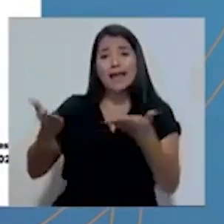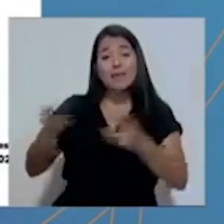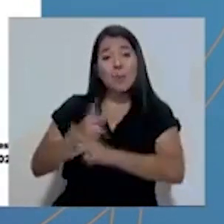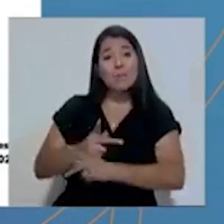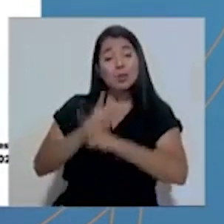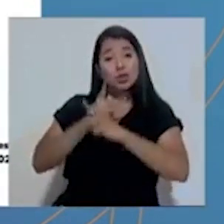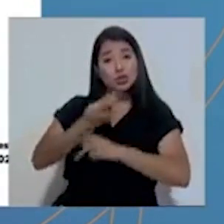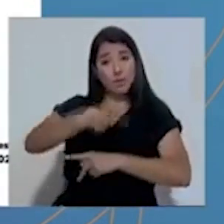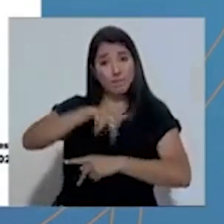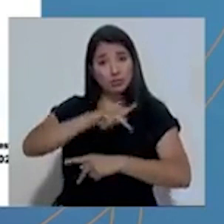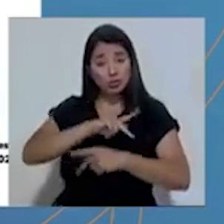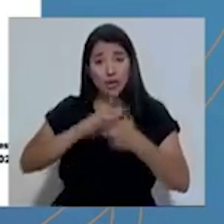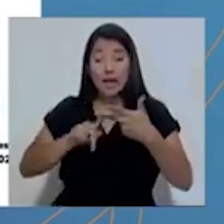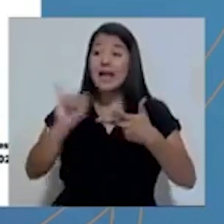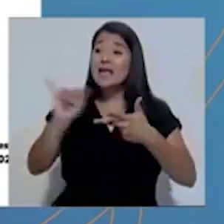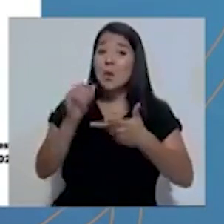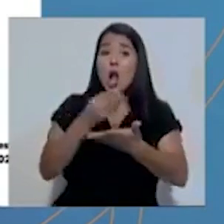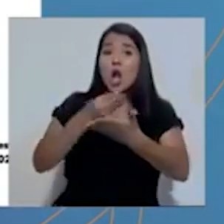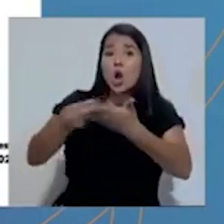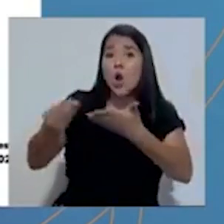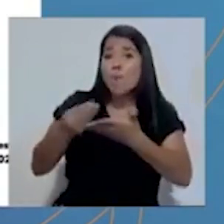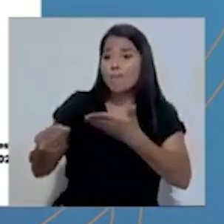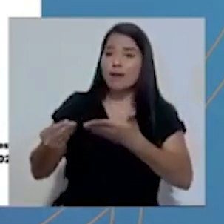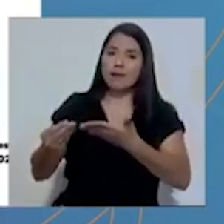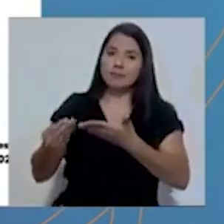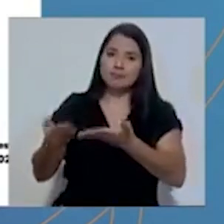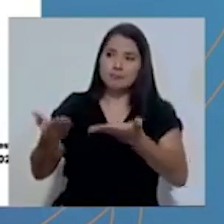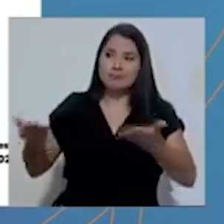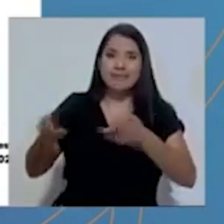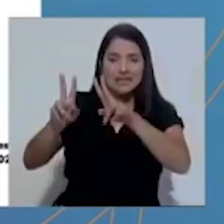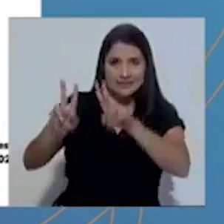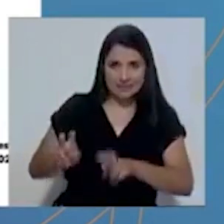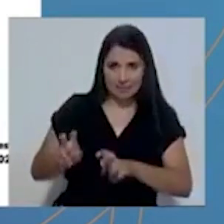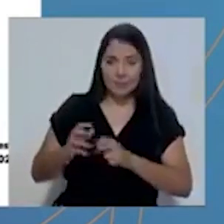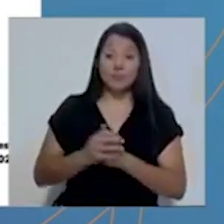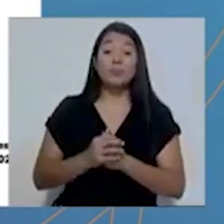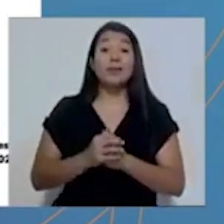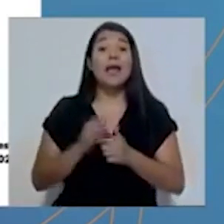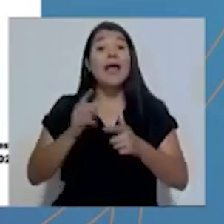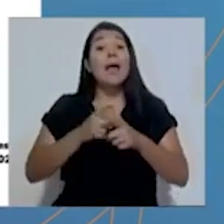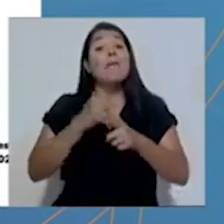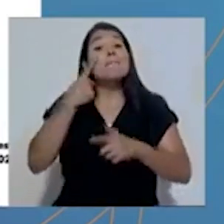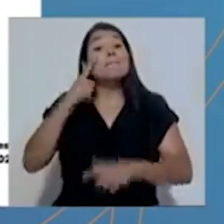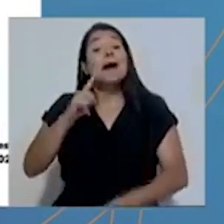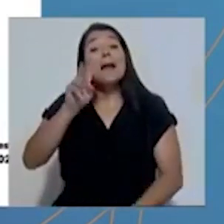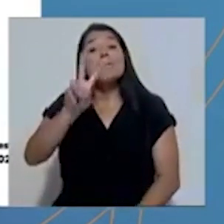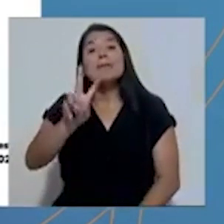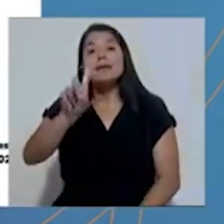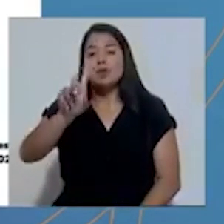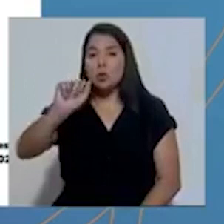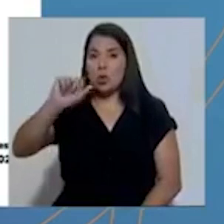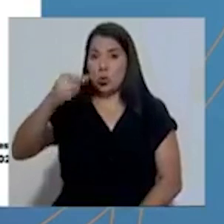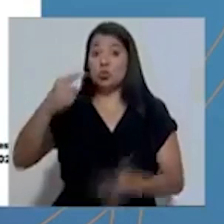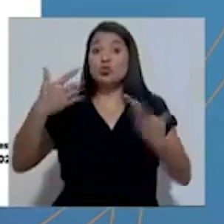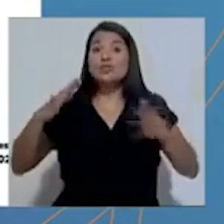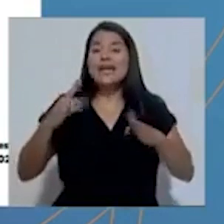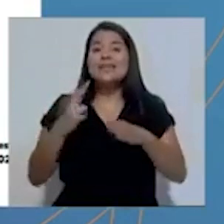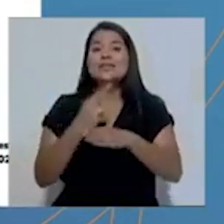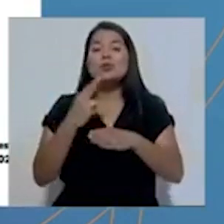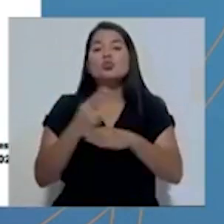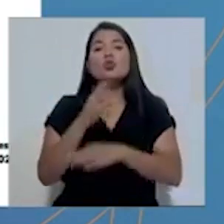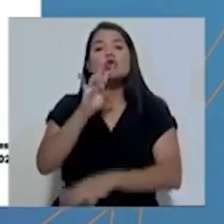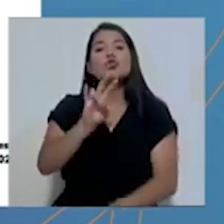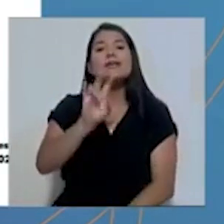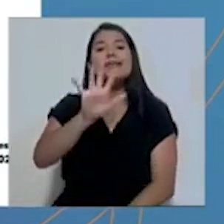personal, así como la compra de reactivos y pruebas. Al 21 de agosto, se tiene una ejecución del 75